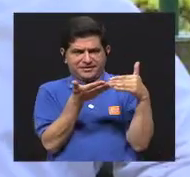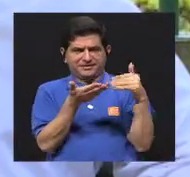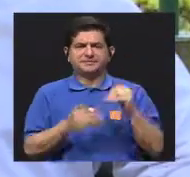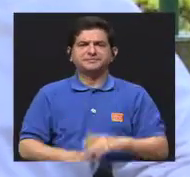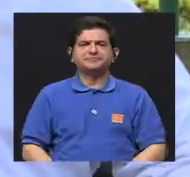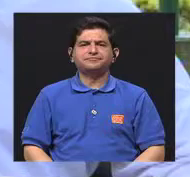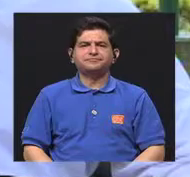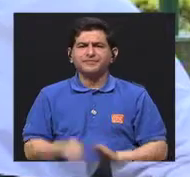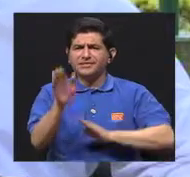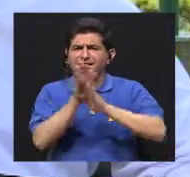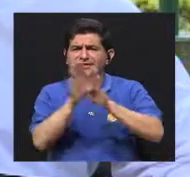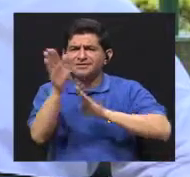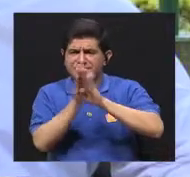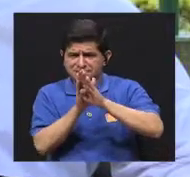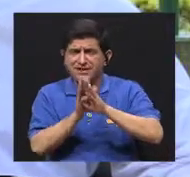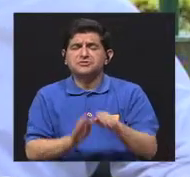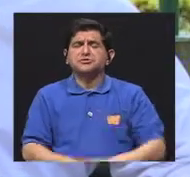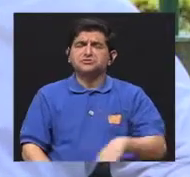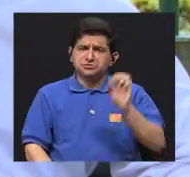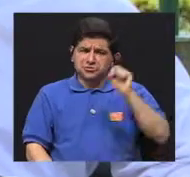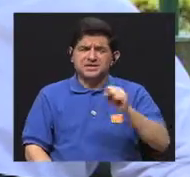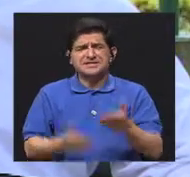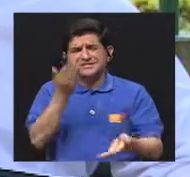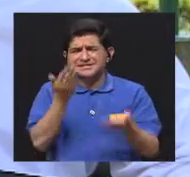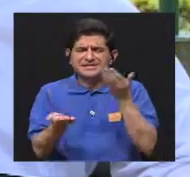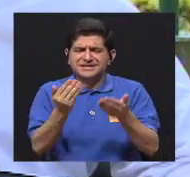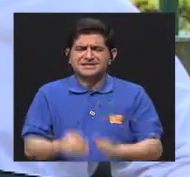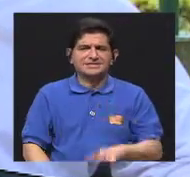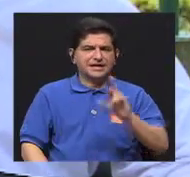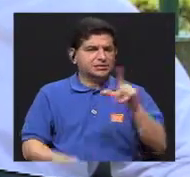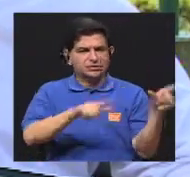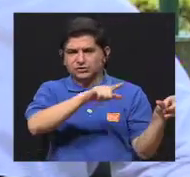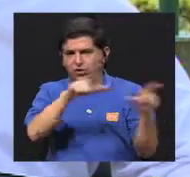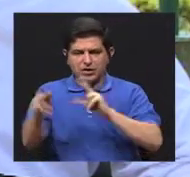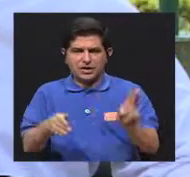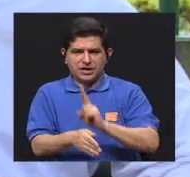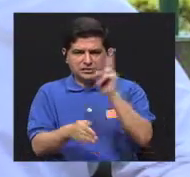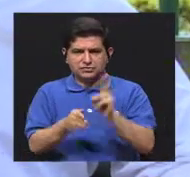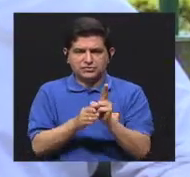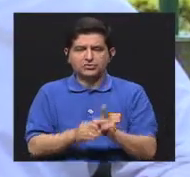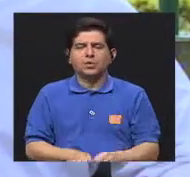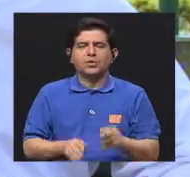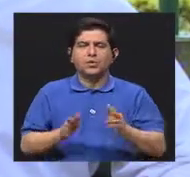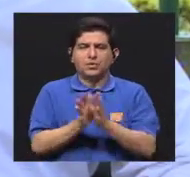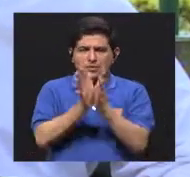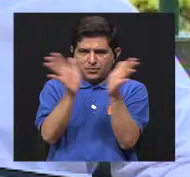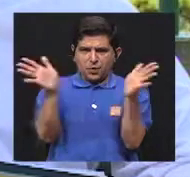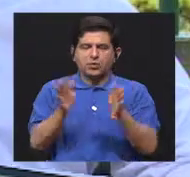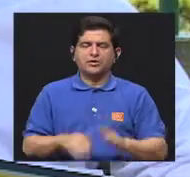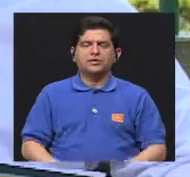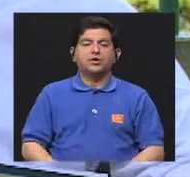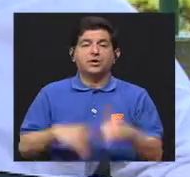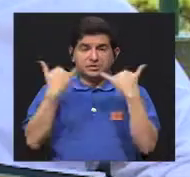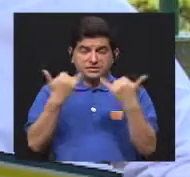sobre el desarrollo, que si bien todavía no está para utilización al público general, ya estamos muy cerca de